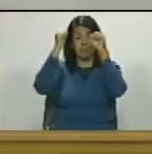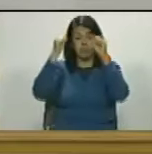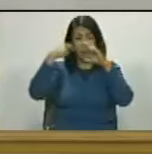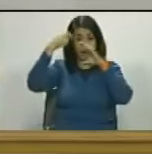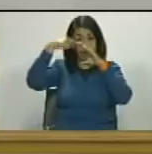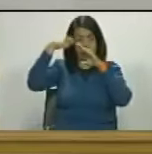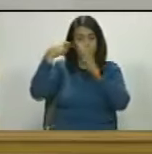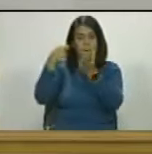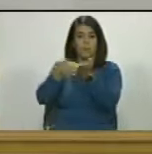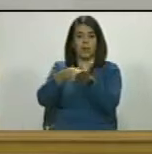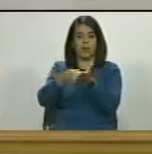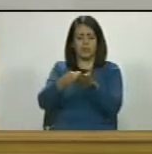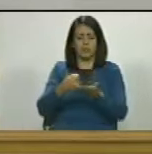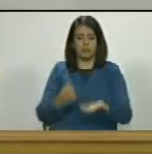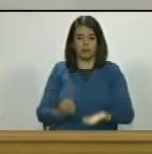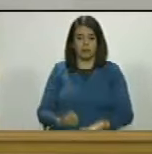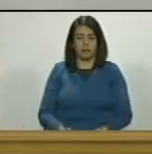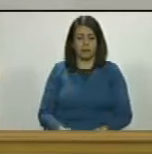cuesta tanto